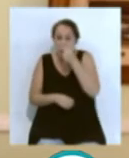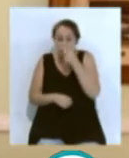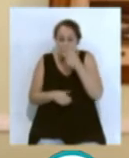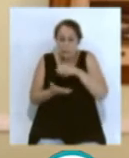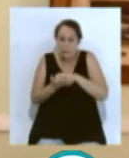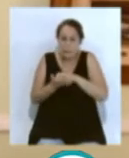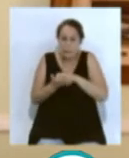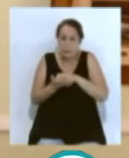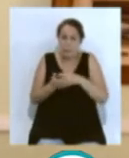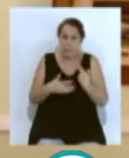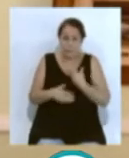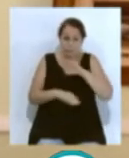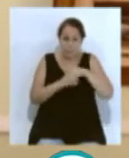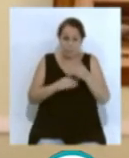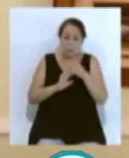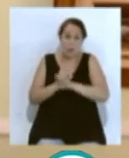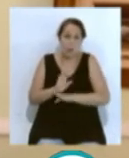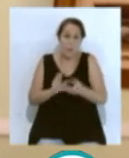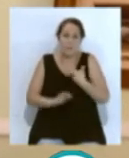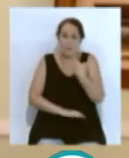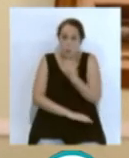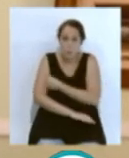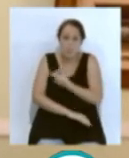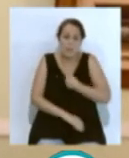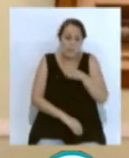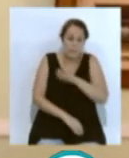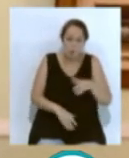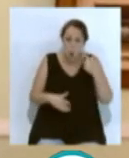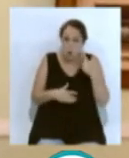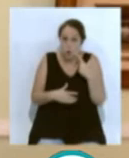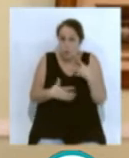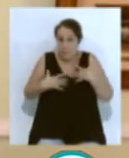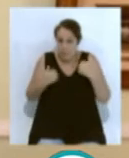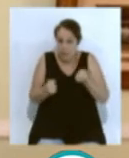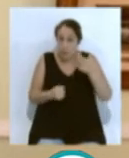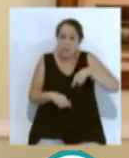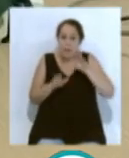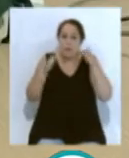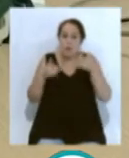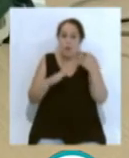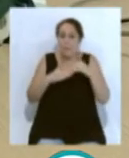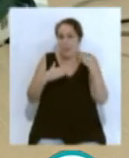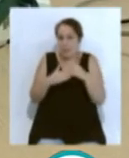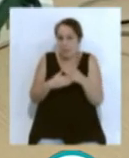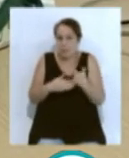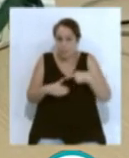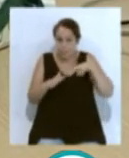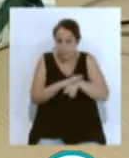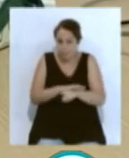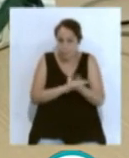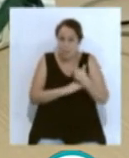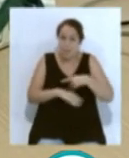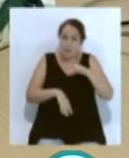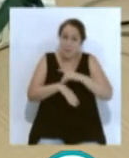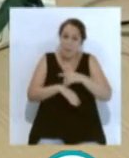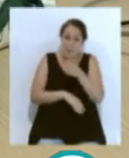Además tendremos programas como vacunas, niños sanos y atención a pacientes crónicos. Los pediatras de atención primaria